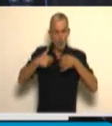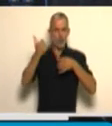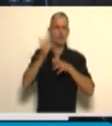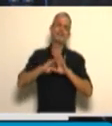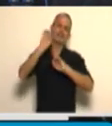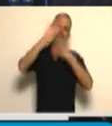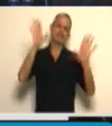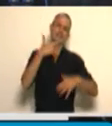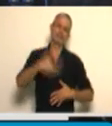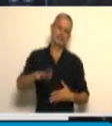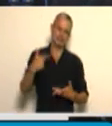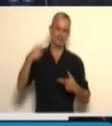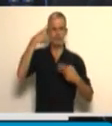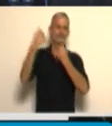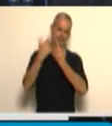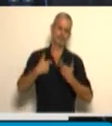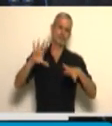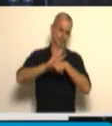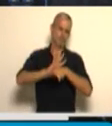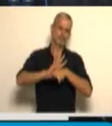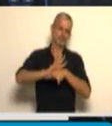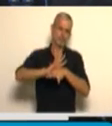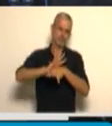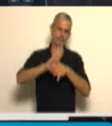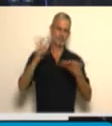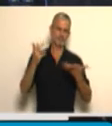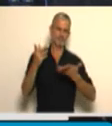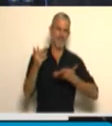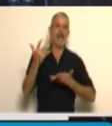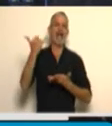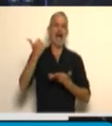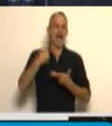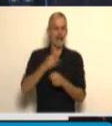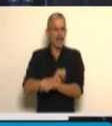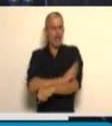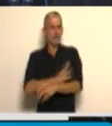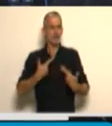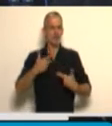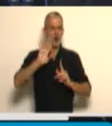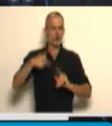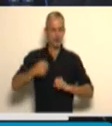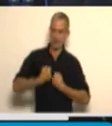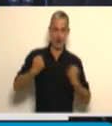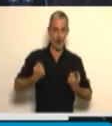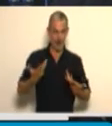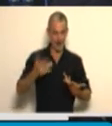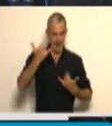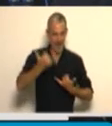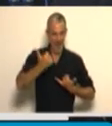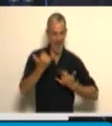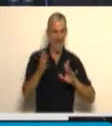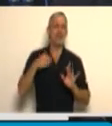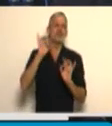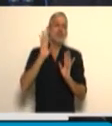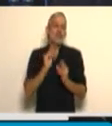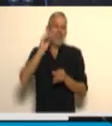sido muy claras, muy contundentes, muy precisas, no exentas de emoción y de apasionamiento también, ¿por qué no? Yo